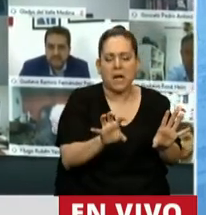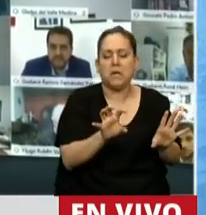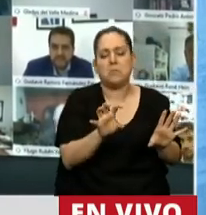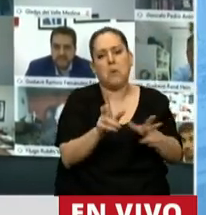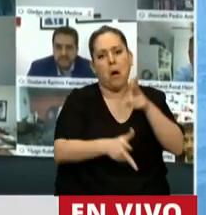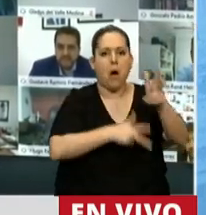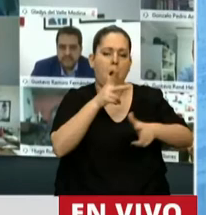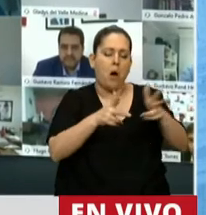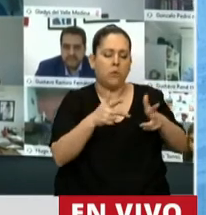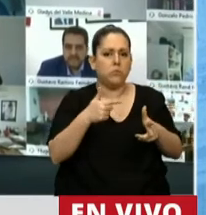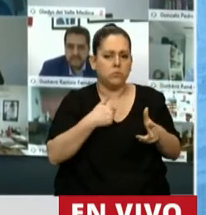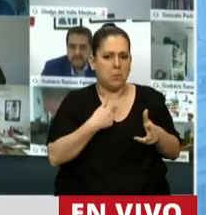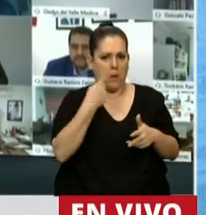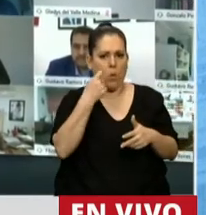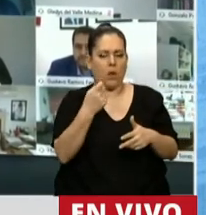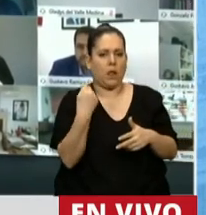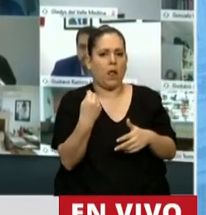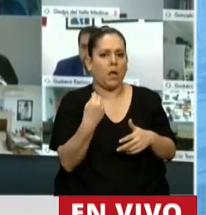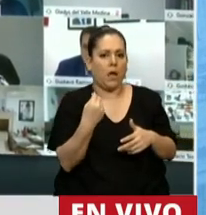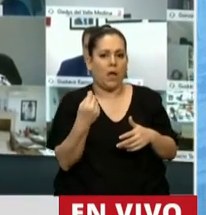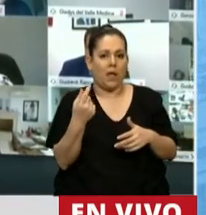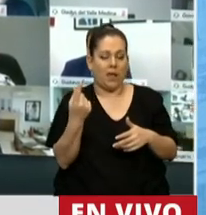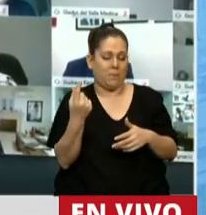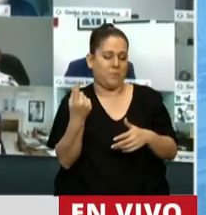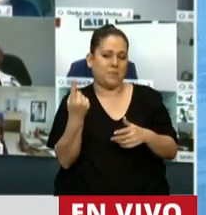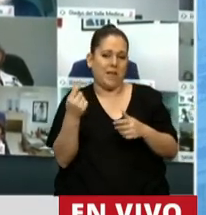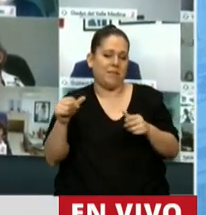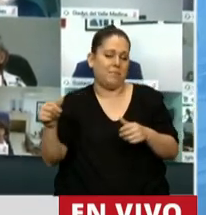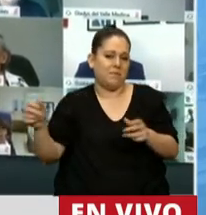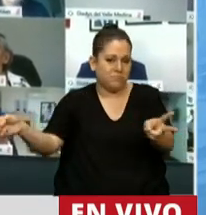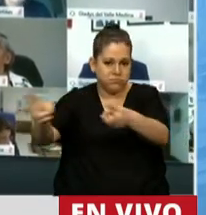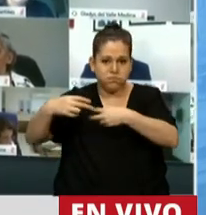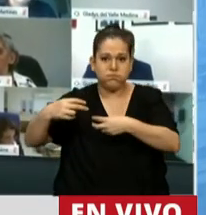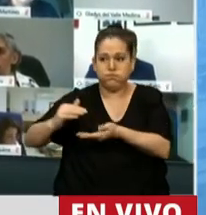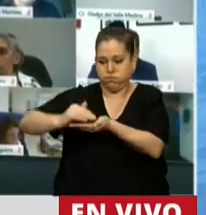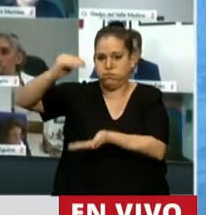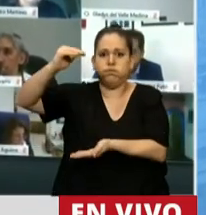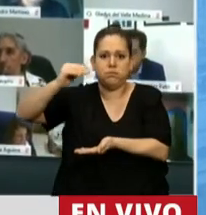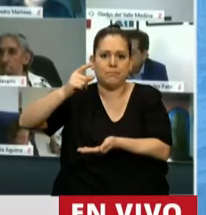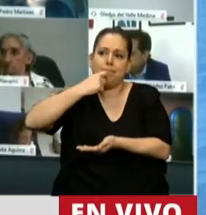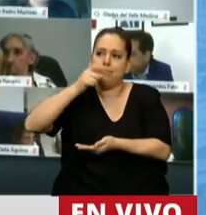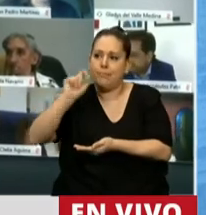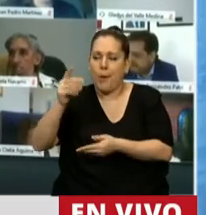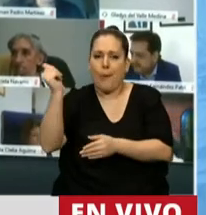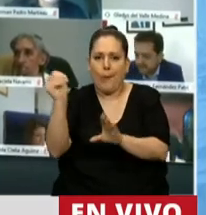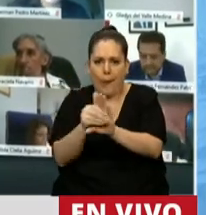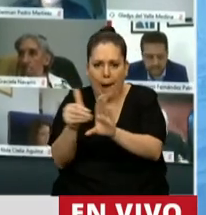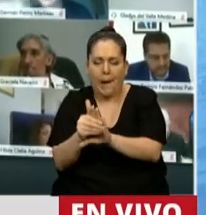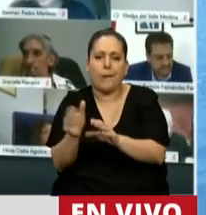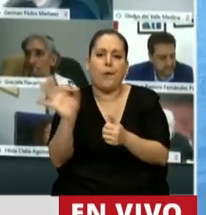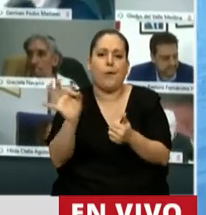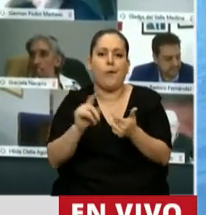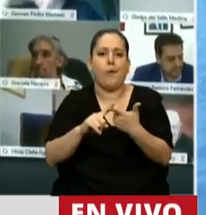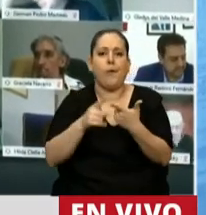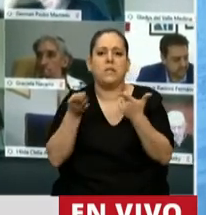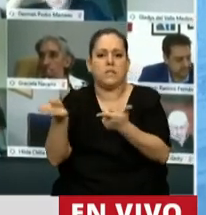tomé el tiempo de escribir, se distribuyeron las ganancias de todos los sectores bancarios, de aquellos proveedores de